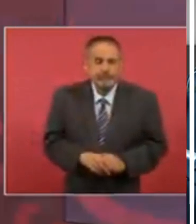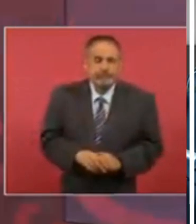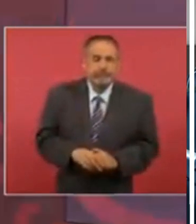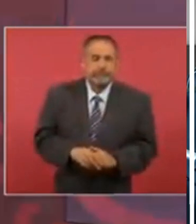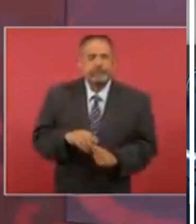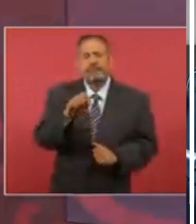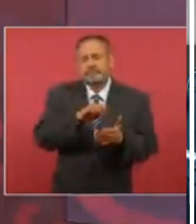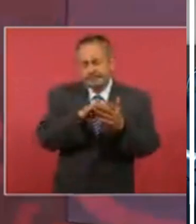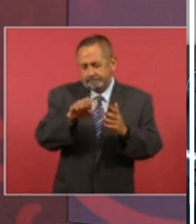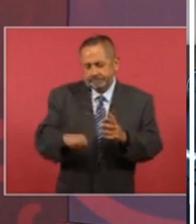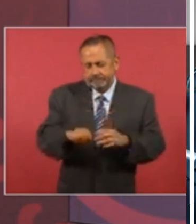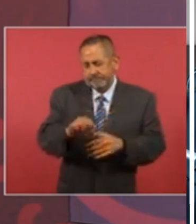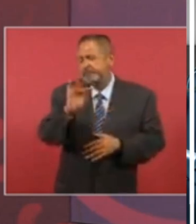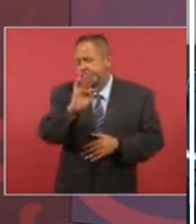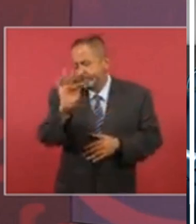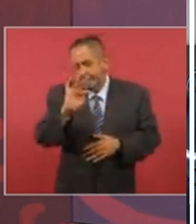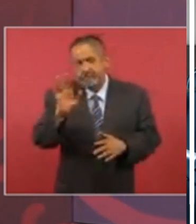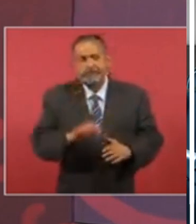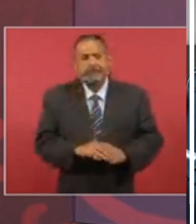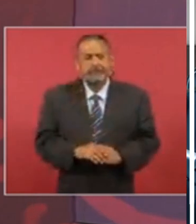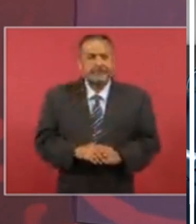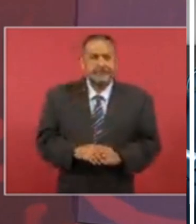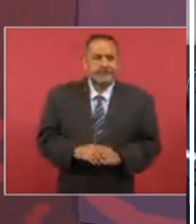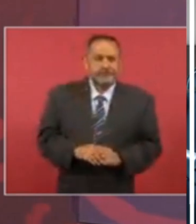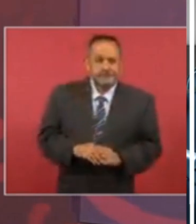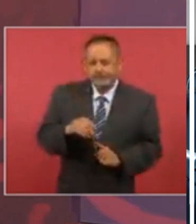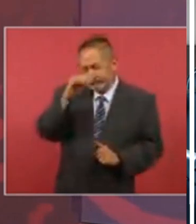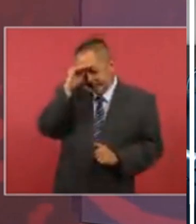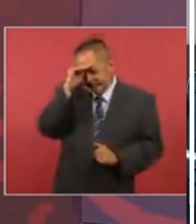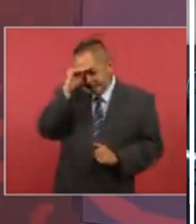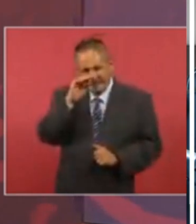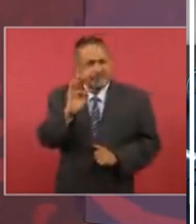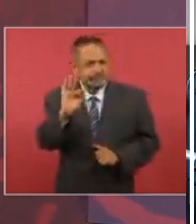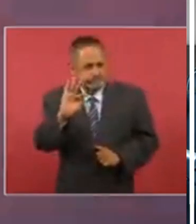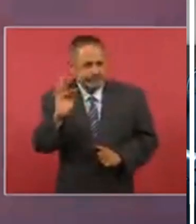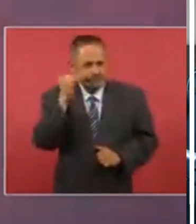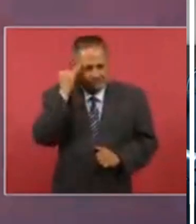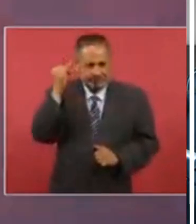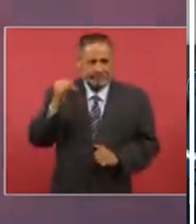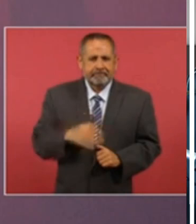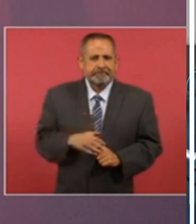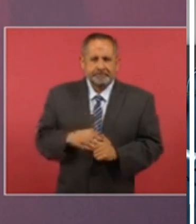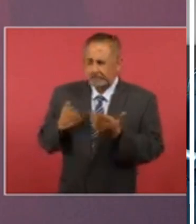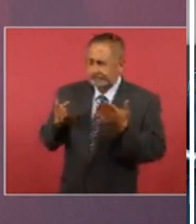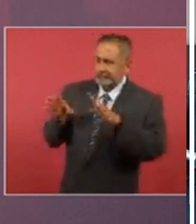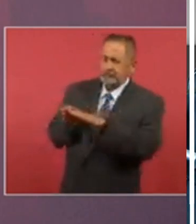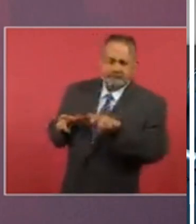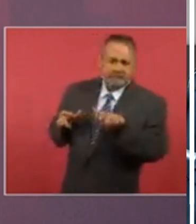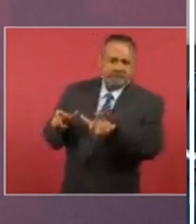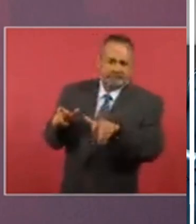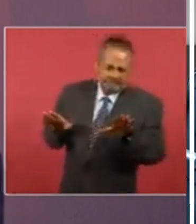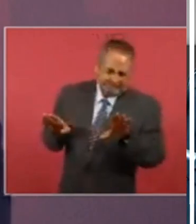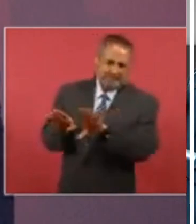aceptando o pensando que se va a evitar la entrada